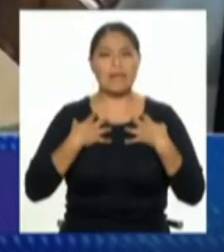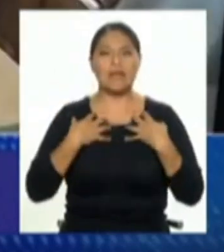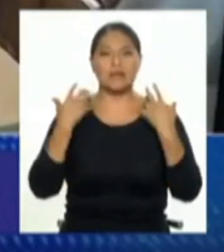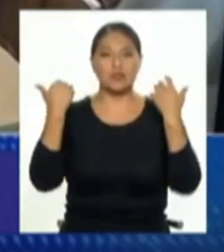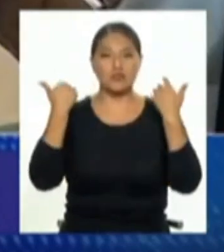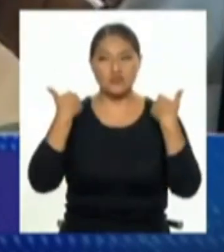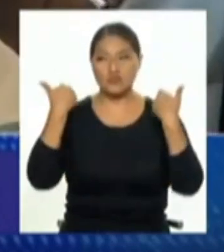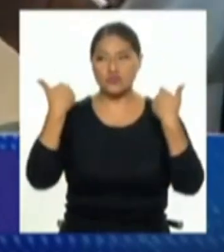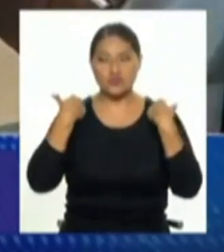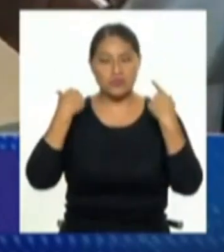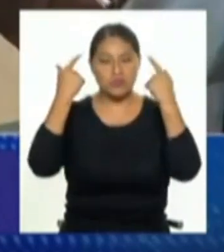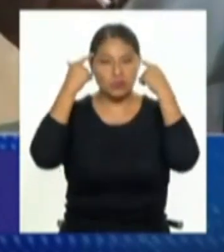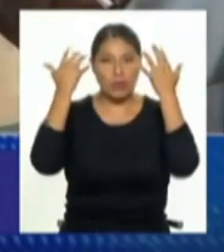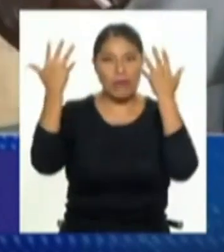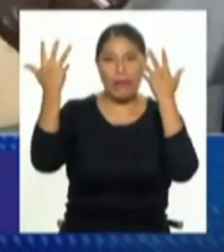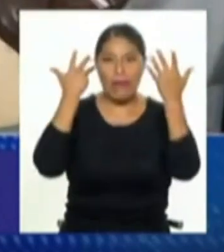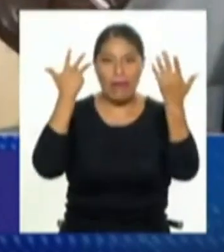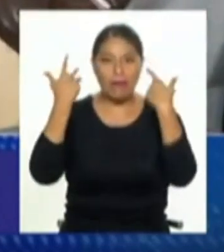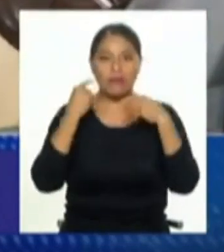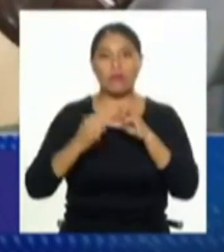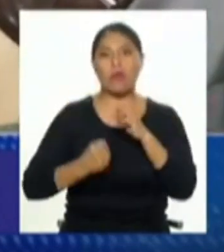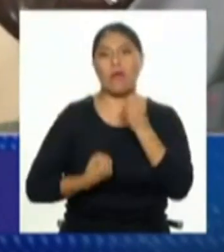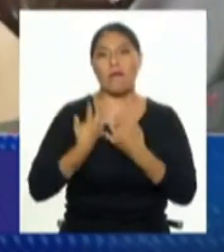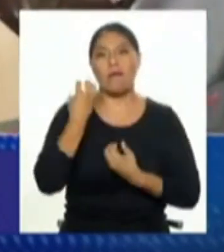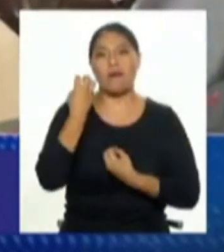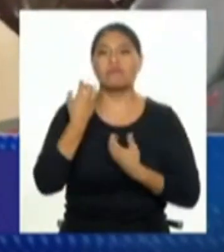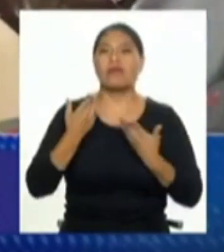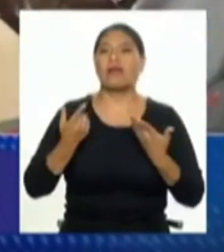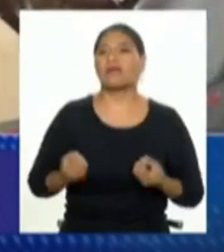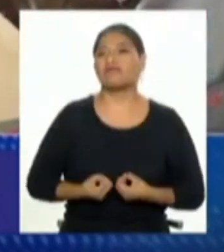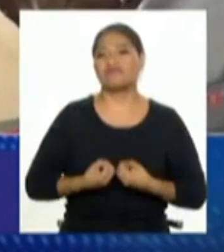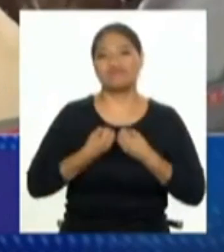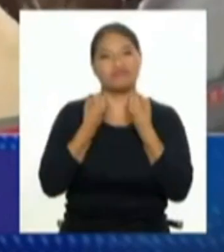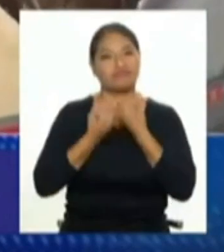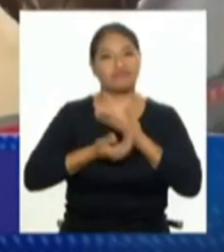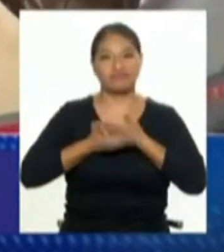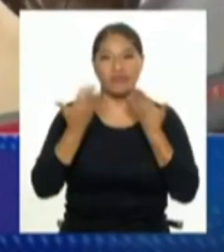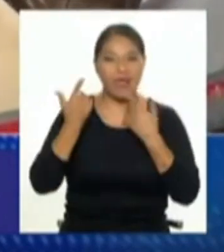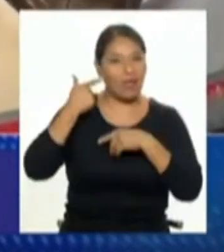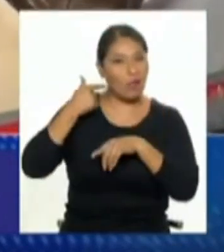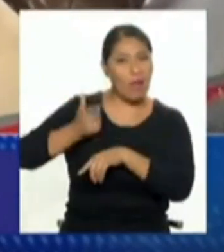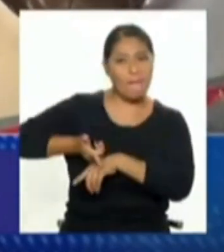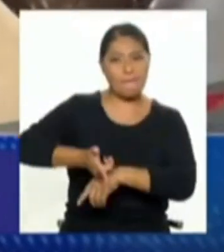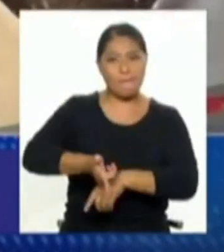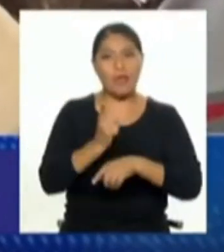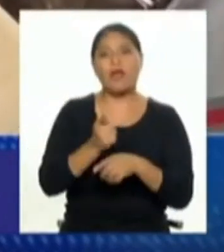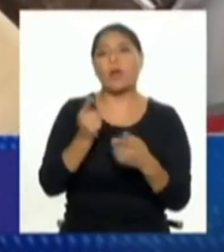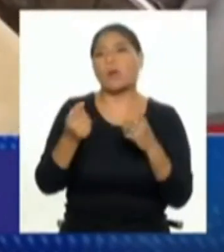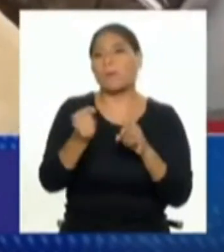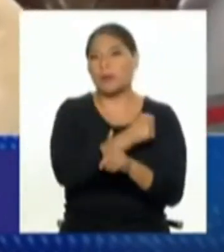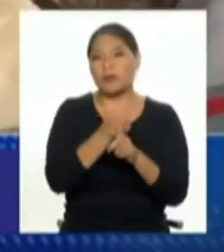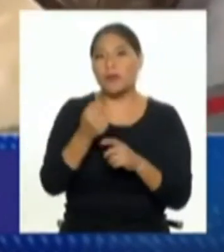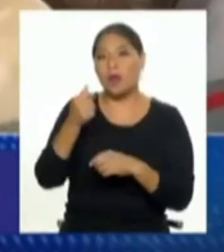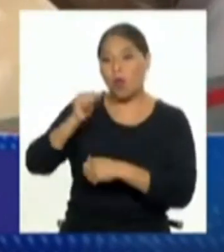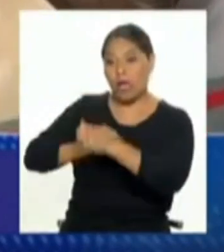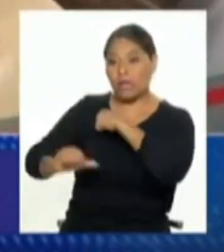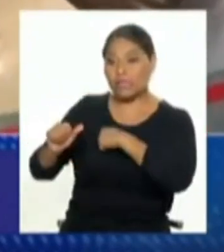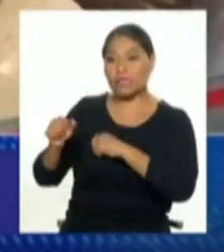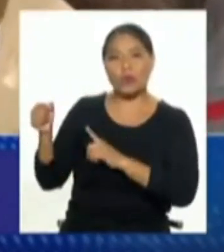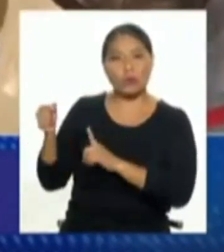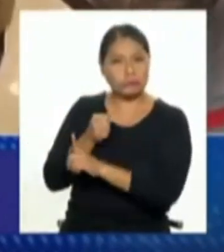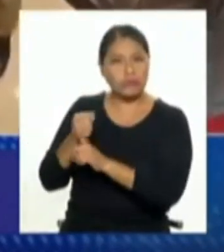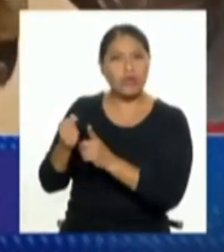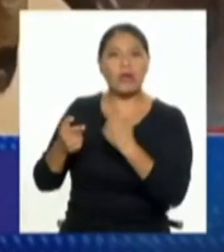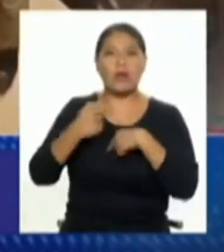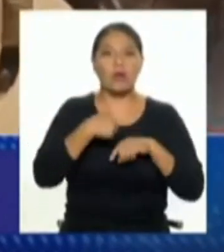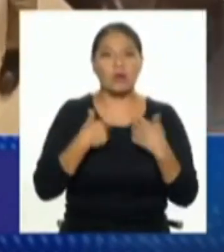suma de esos estresores puede hacer que explotemos inadecuadamente, llegando a situaciones de mayor daño. Nuestras hijas, nuestros hijos, adolescentes,